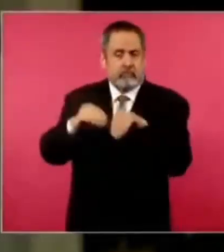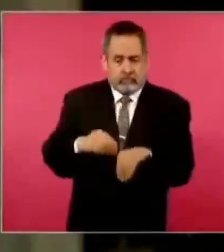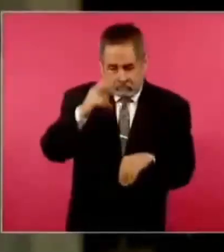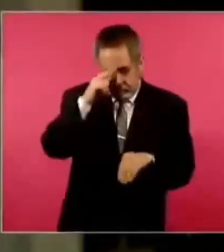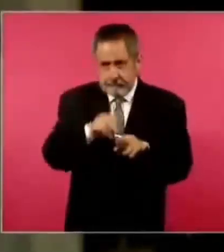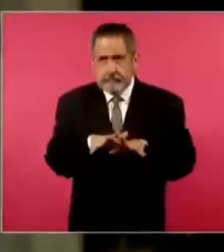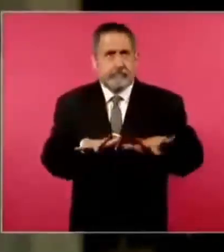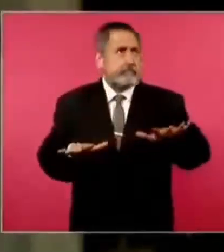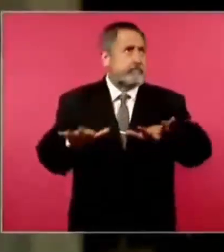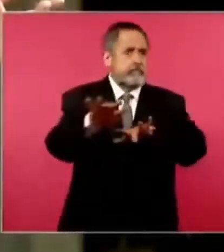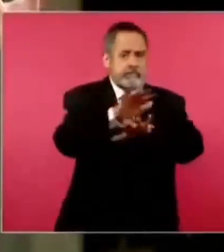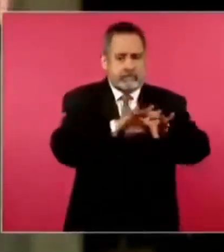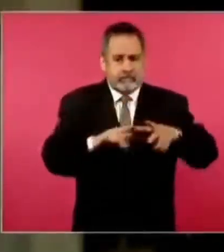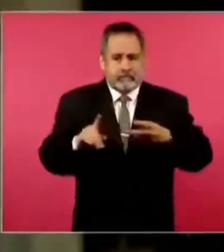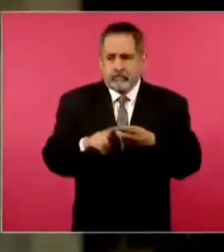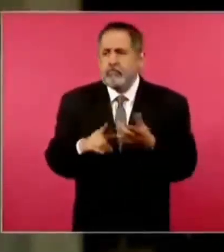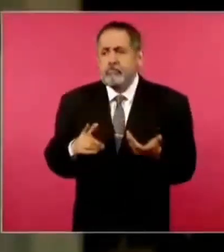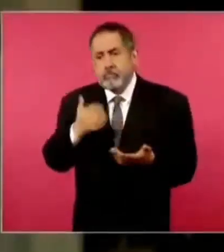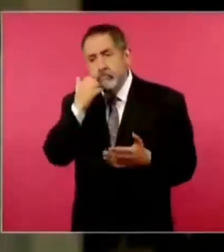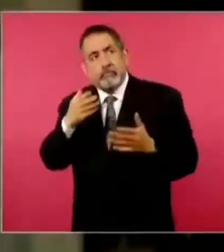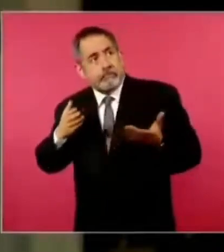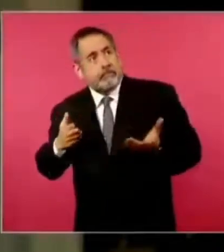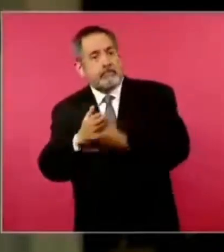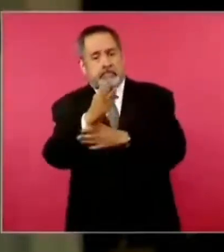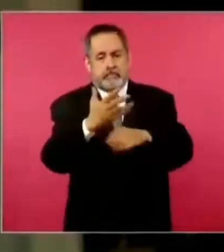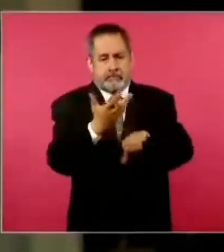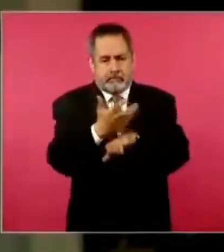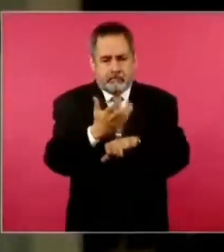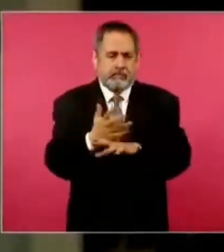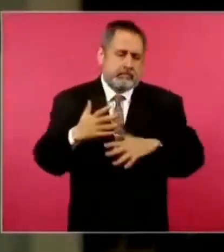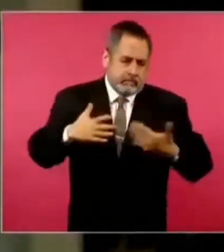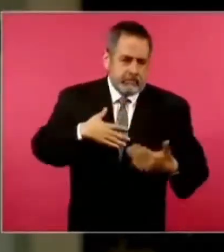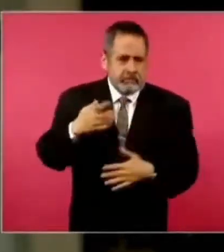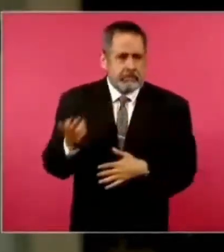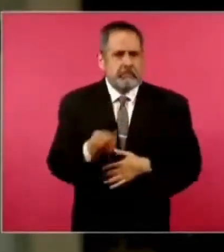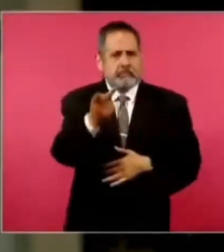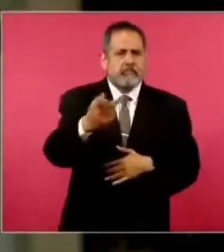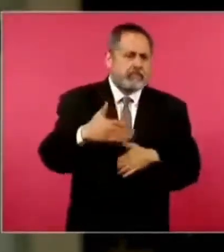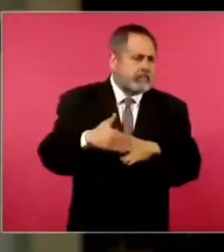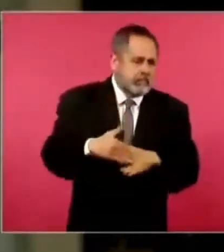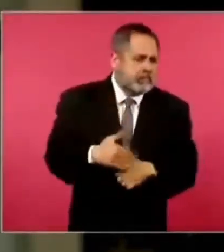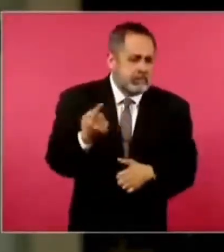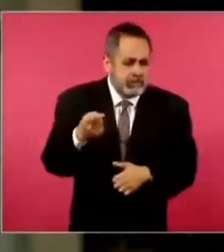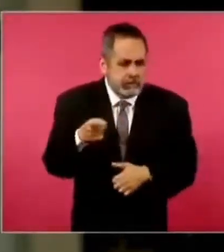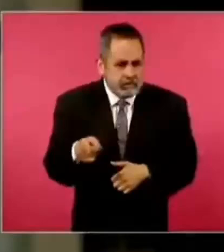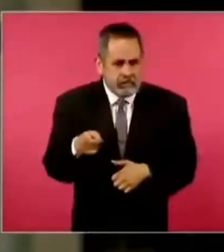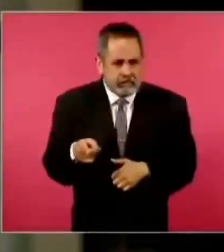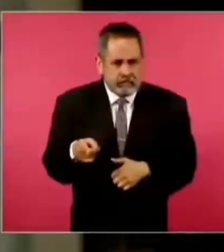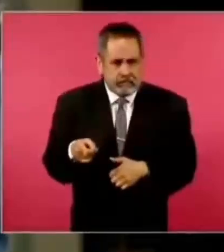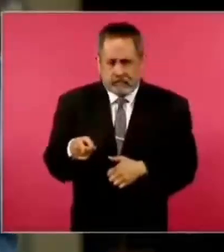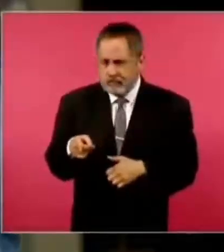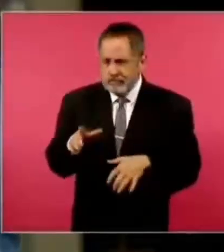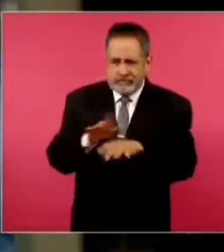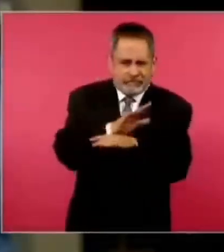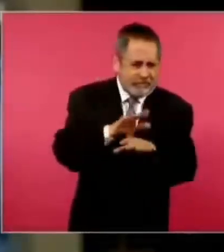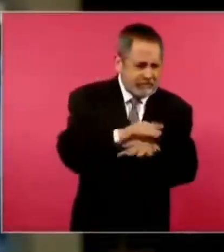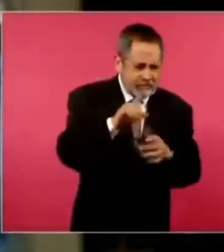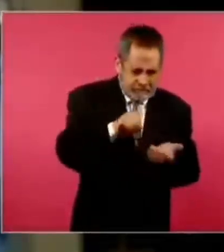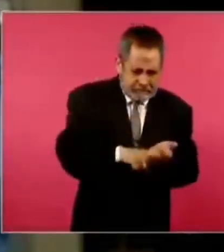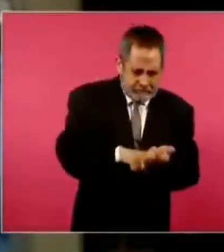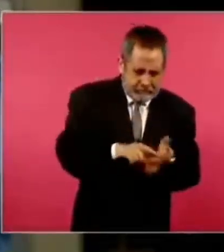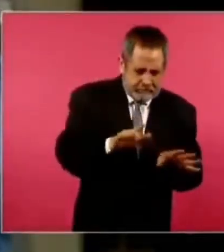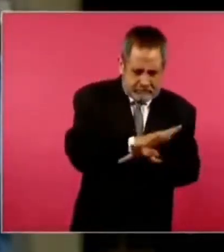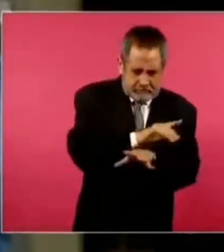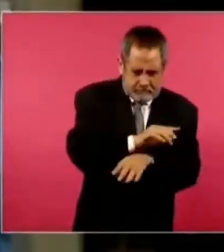dando vueltas o pretenden llegar a Estados Unidos. Mi pregunta sería el por qué de estos movimientos internos